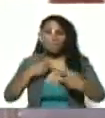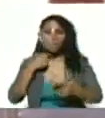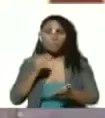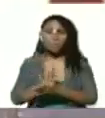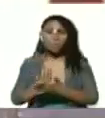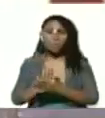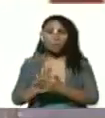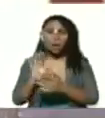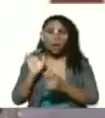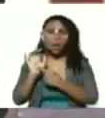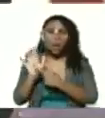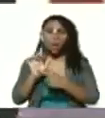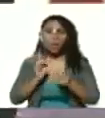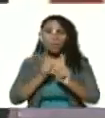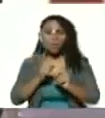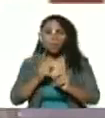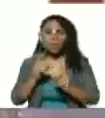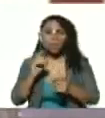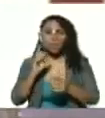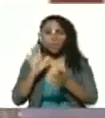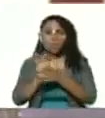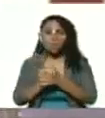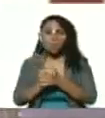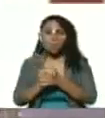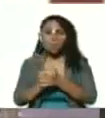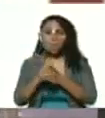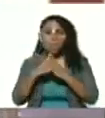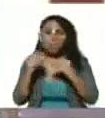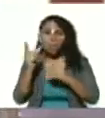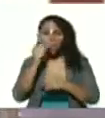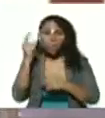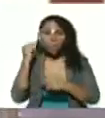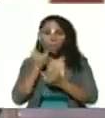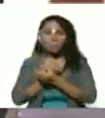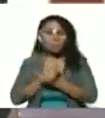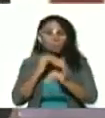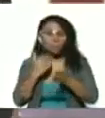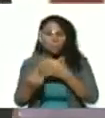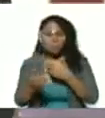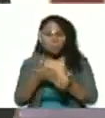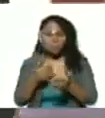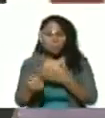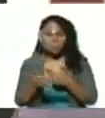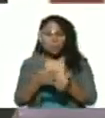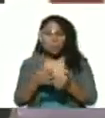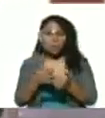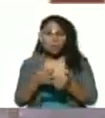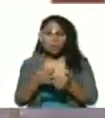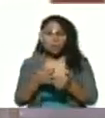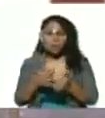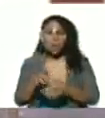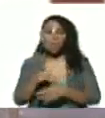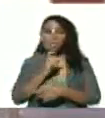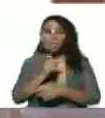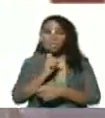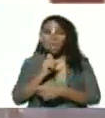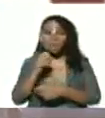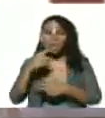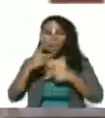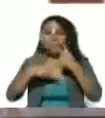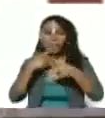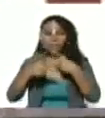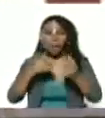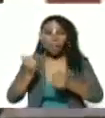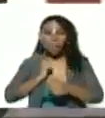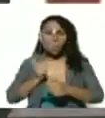en riesgo a alguno de sus compañeros que todas y todos independientemente de las vicisitudes de la política sea